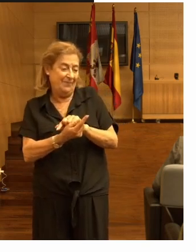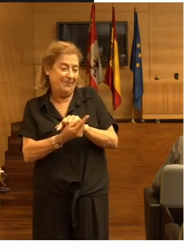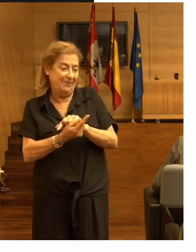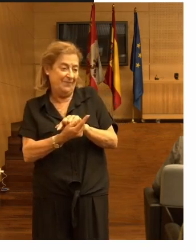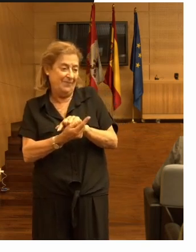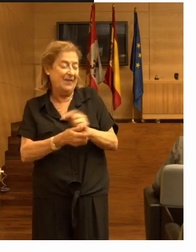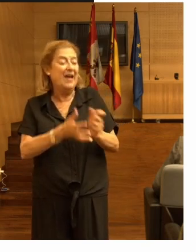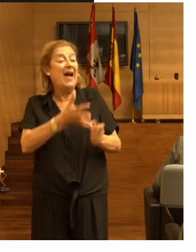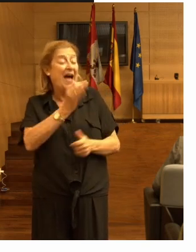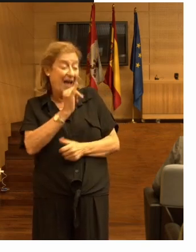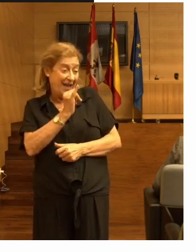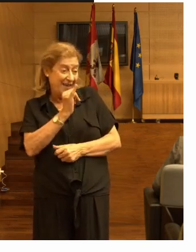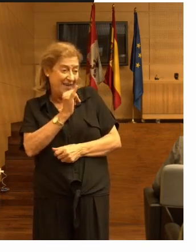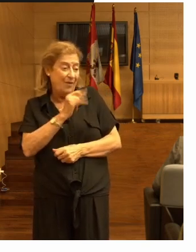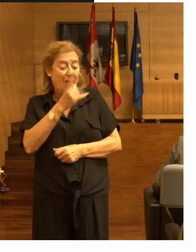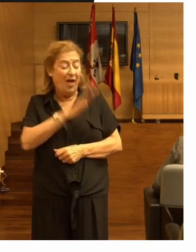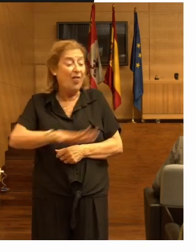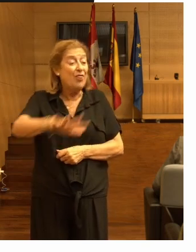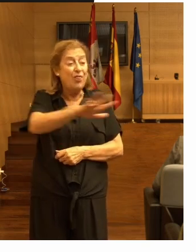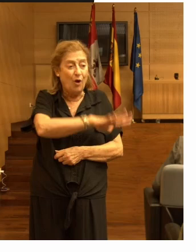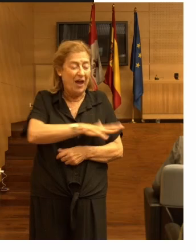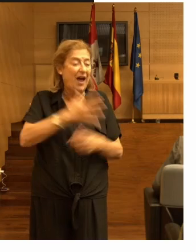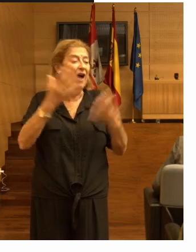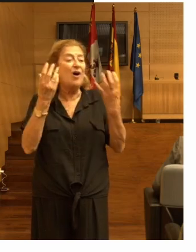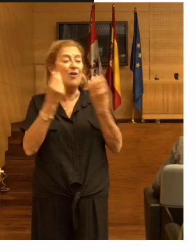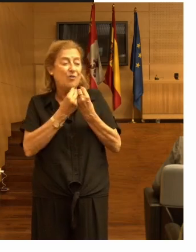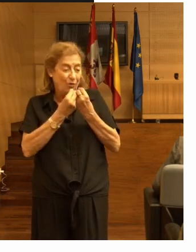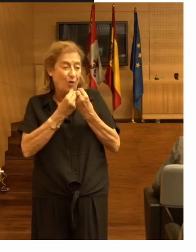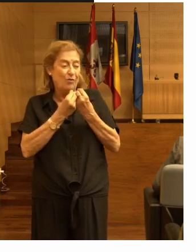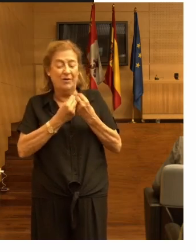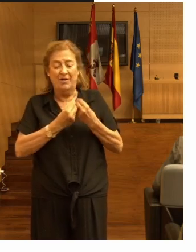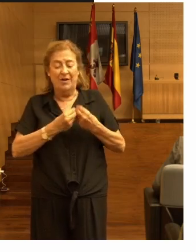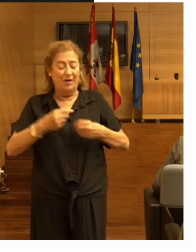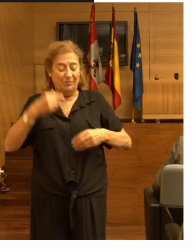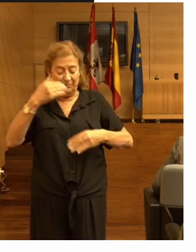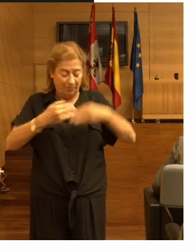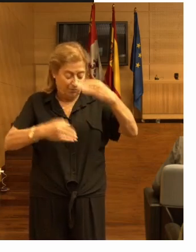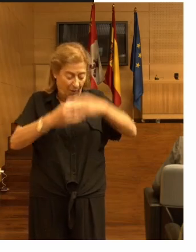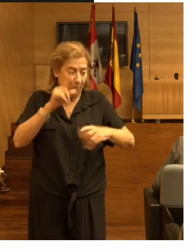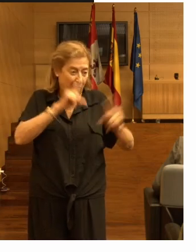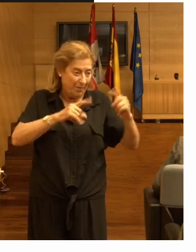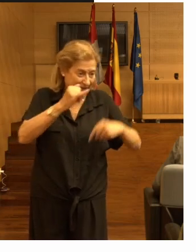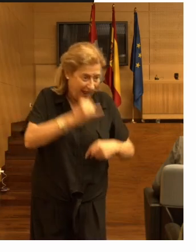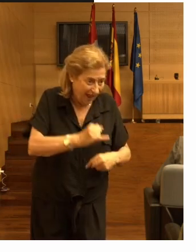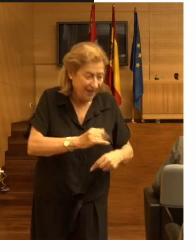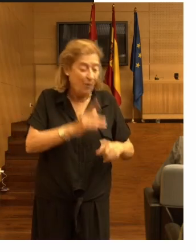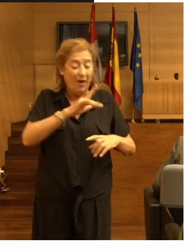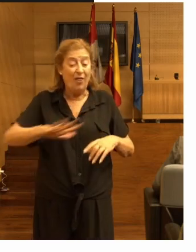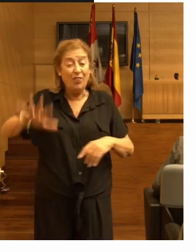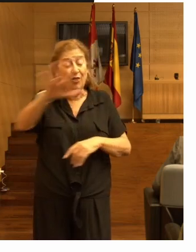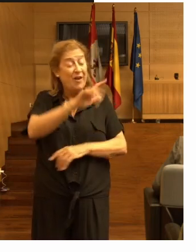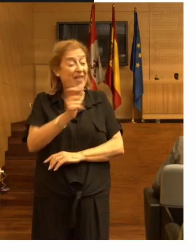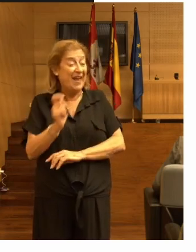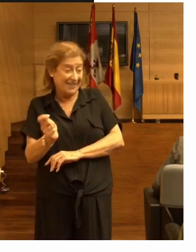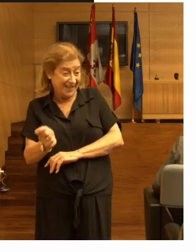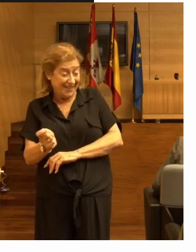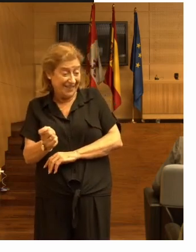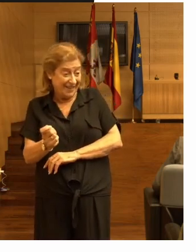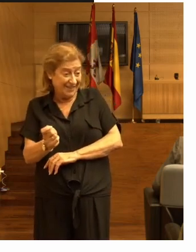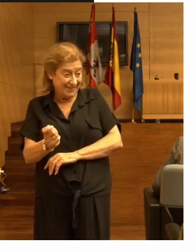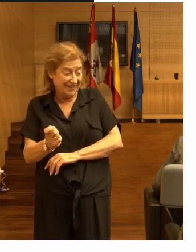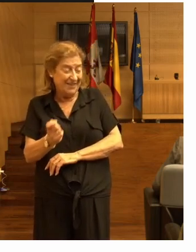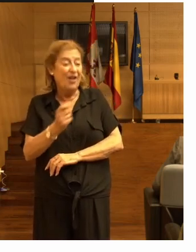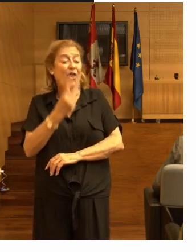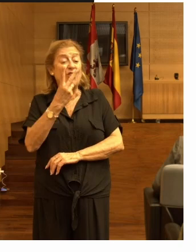hay es una zona llena de peligros y obstáculos en una población de residentes dos